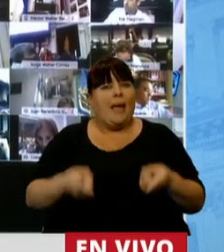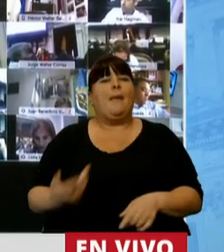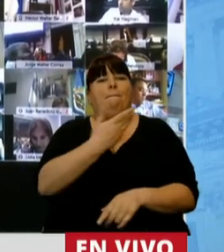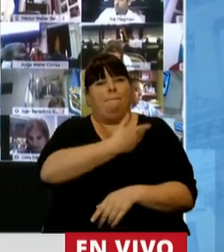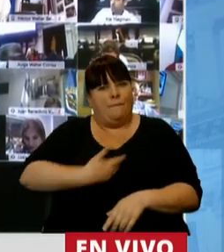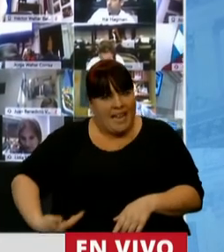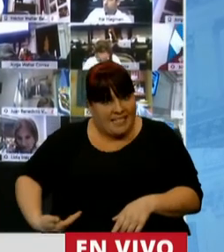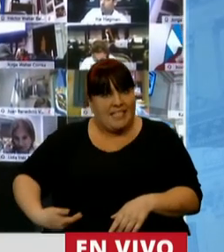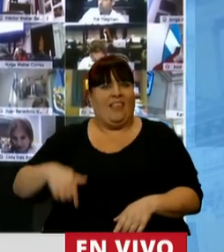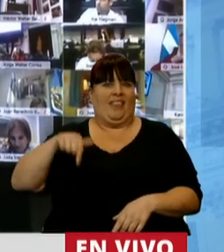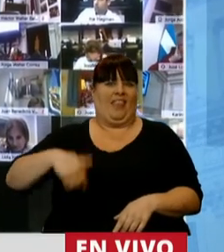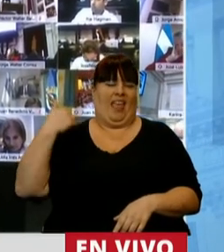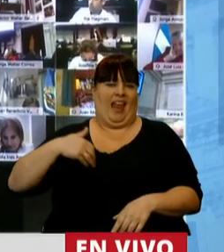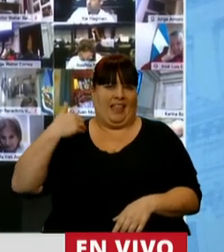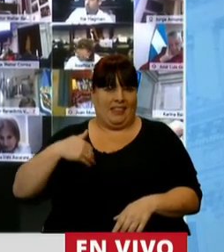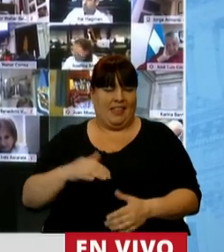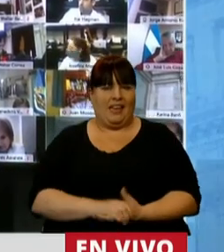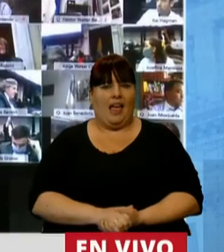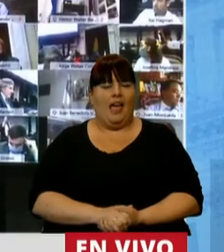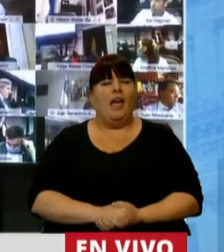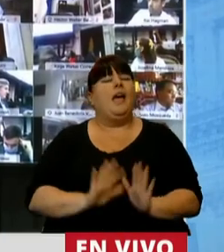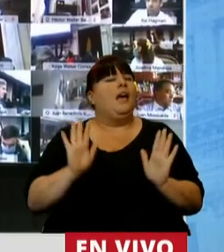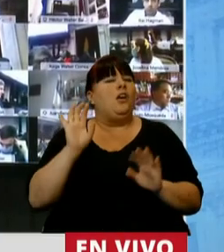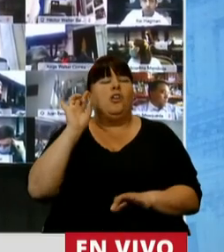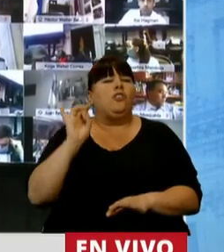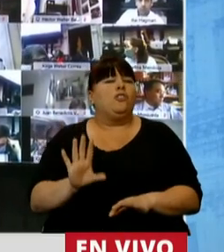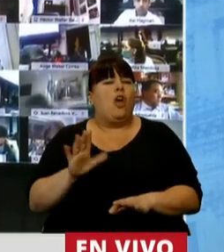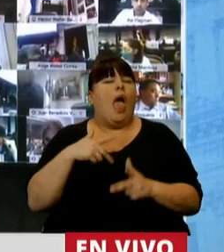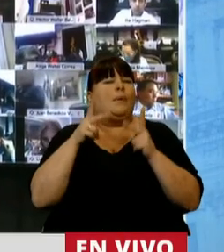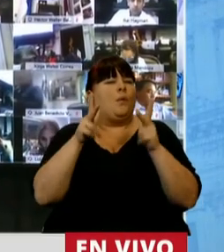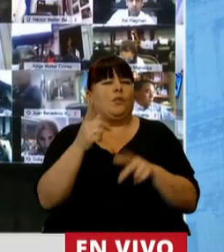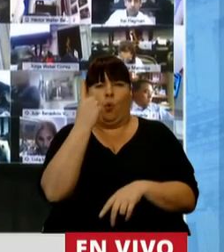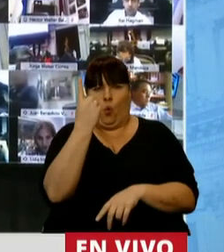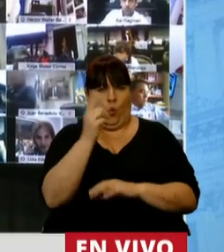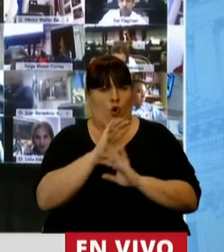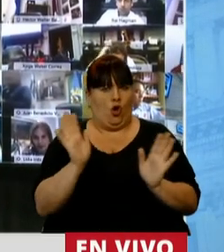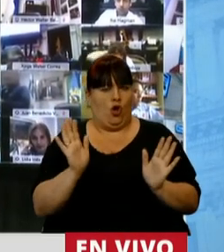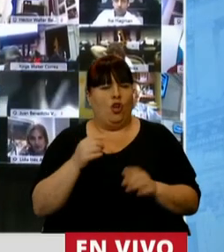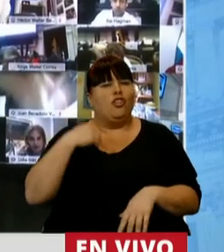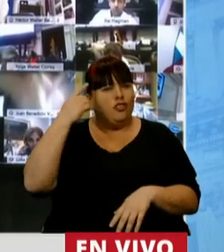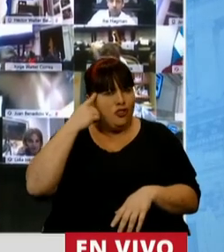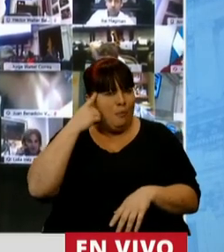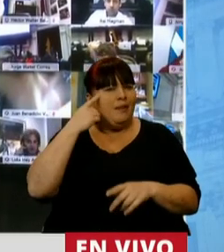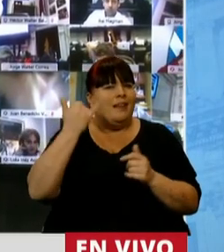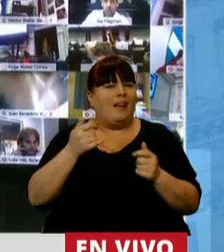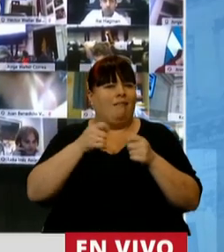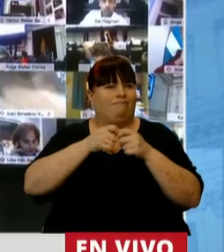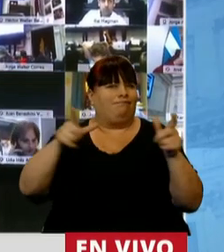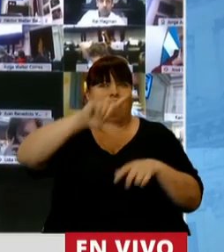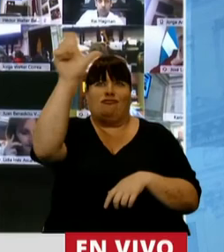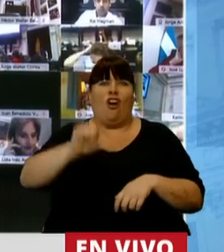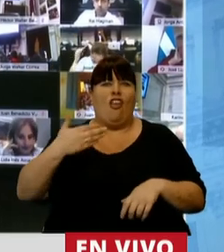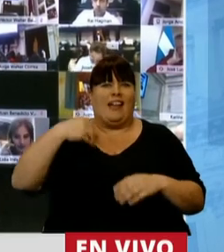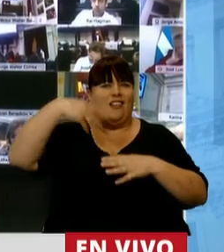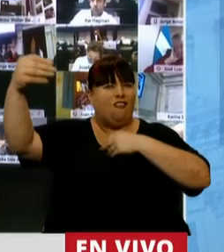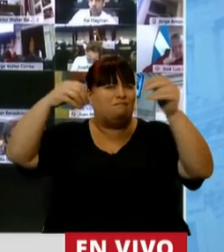presidente de nuestra querida Argentina. Pero solamente quiero decir una cosa que creo que se replicó y a lo largo y a